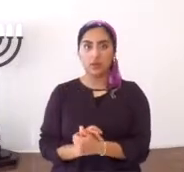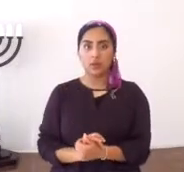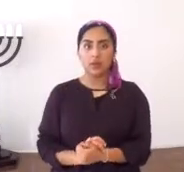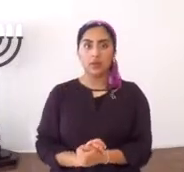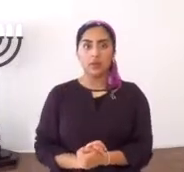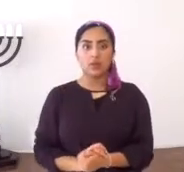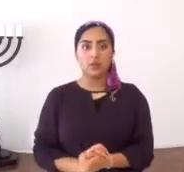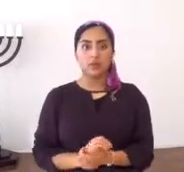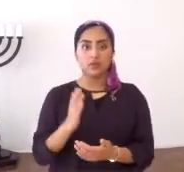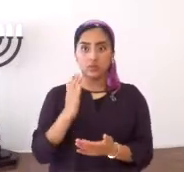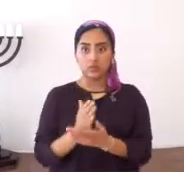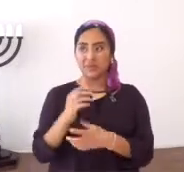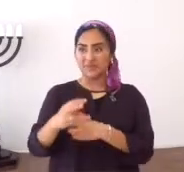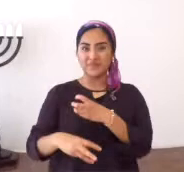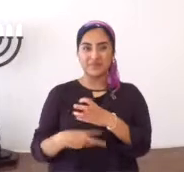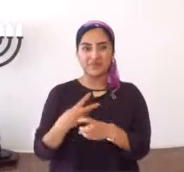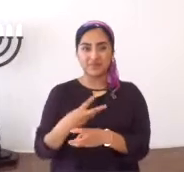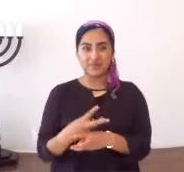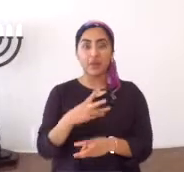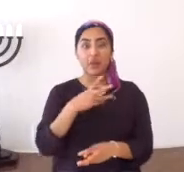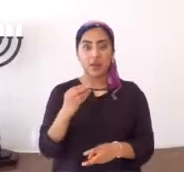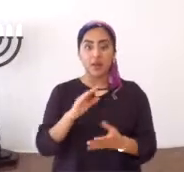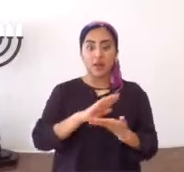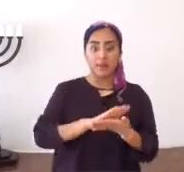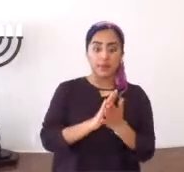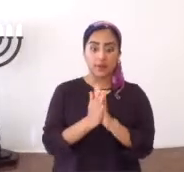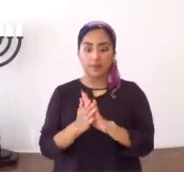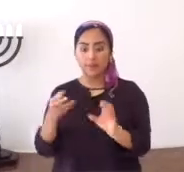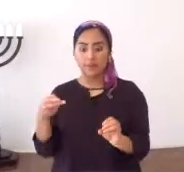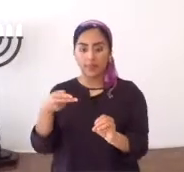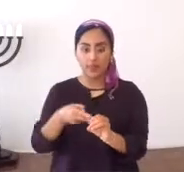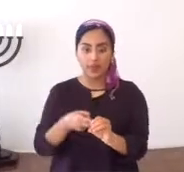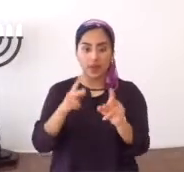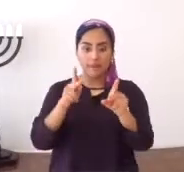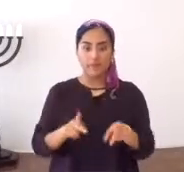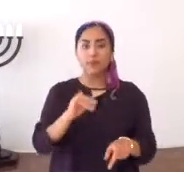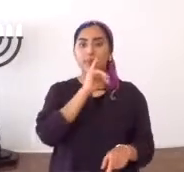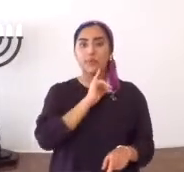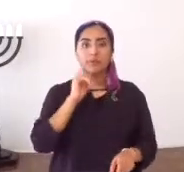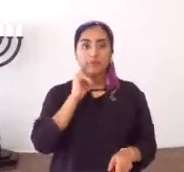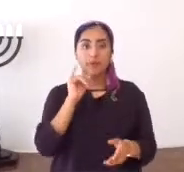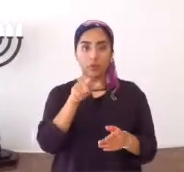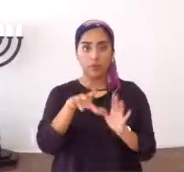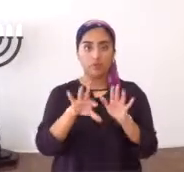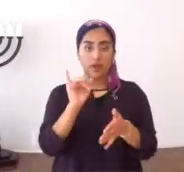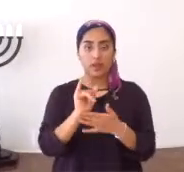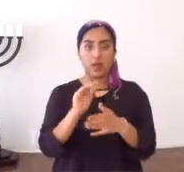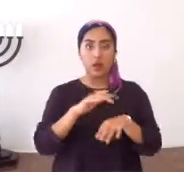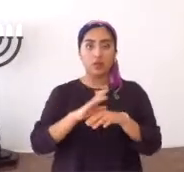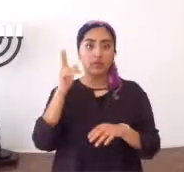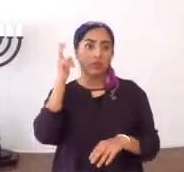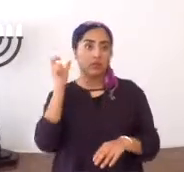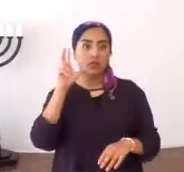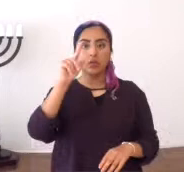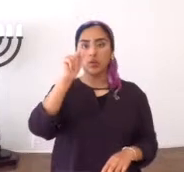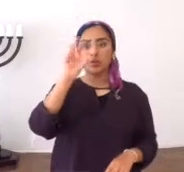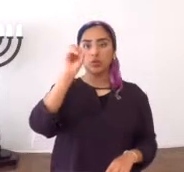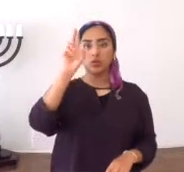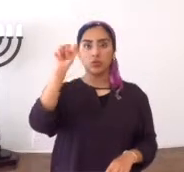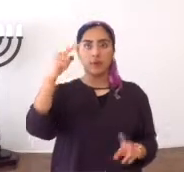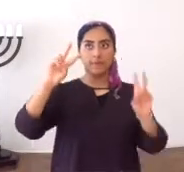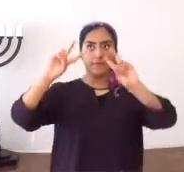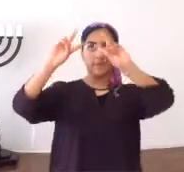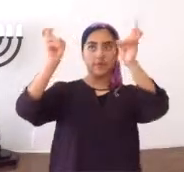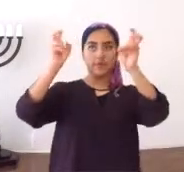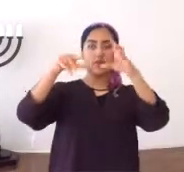goy, goyim, gentiles, deja de ser gentil, y pasa a ser, parte del pueblo de Israel, eso lo encuentra usted, en el